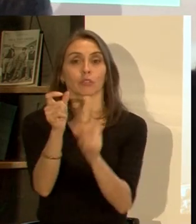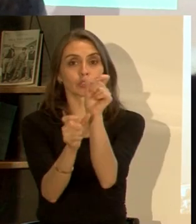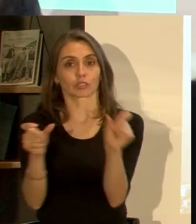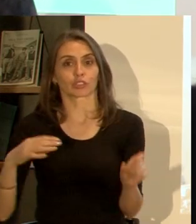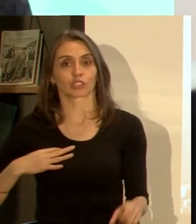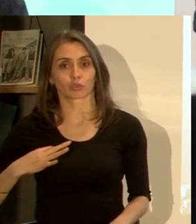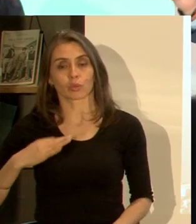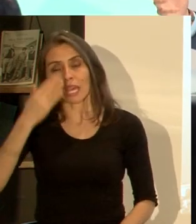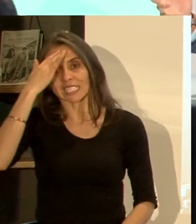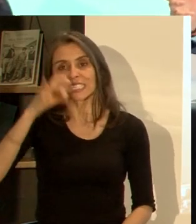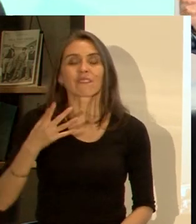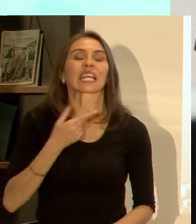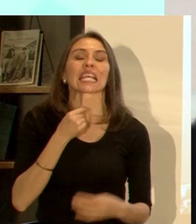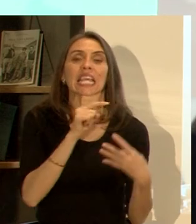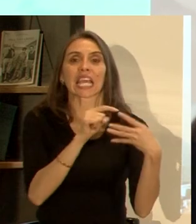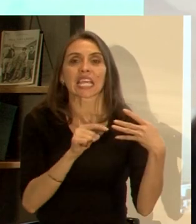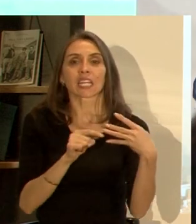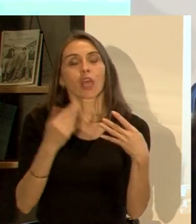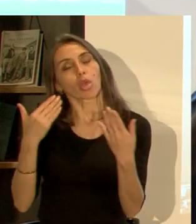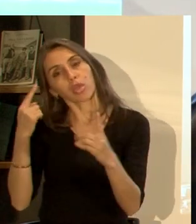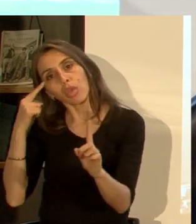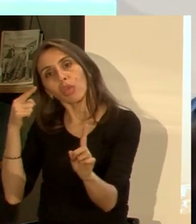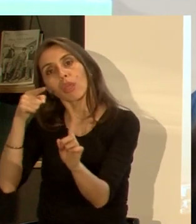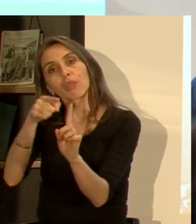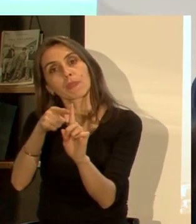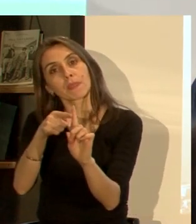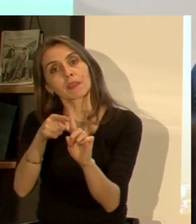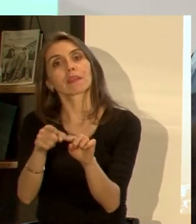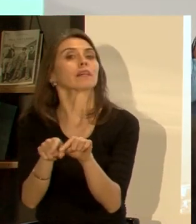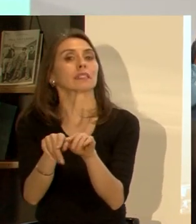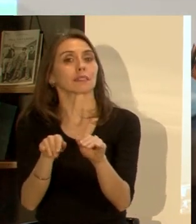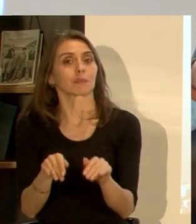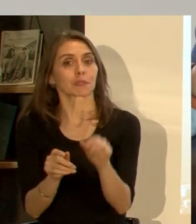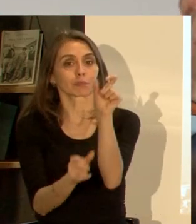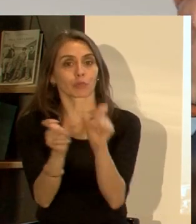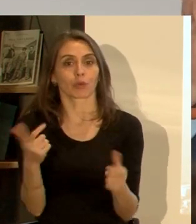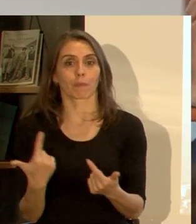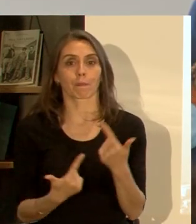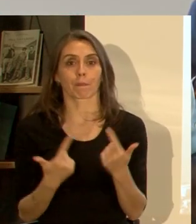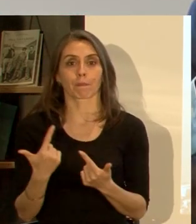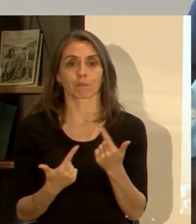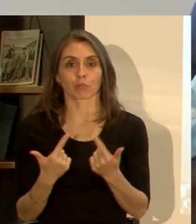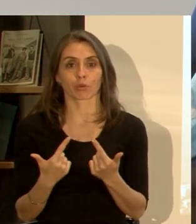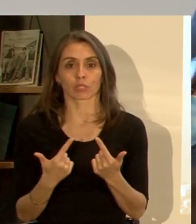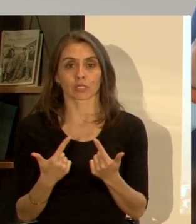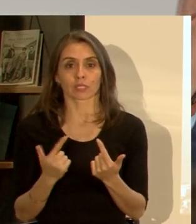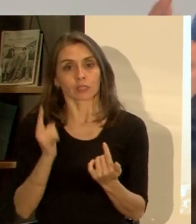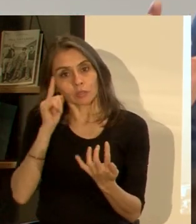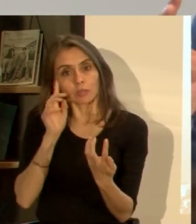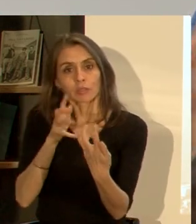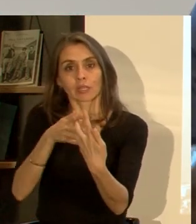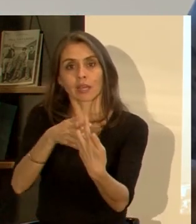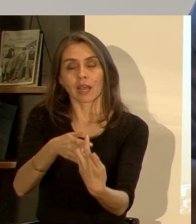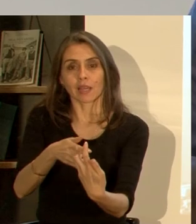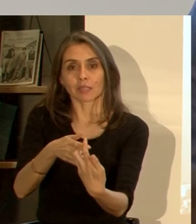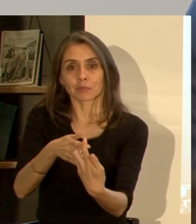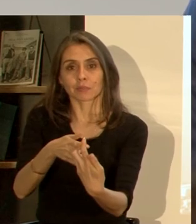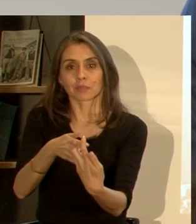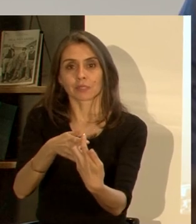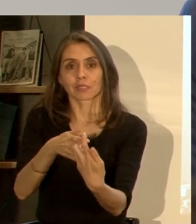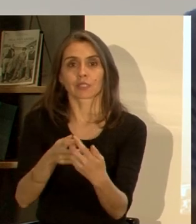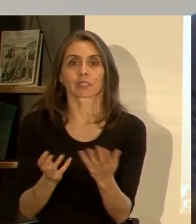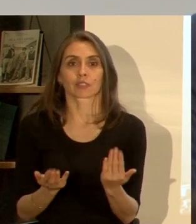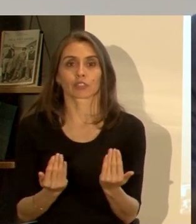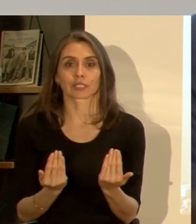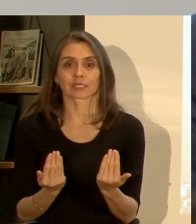de lo que quiere y hacia dónde va en esa misma medida los políticos van a tener que adecuarse un poco a las